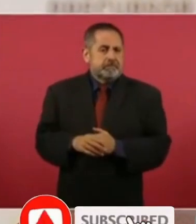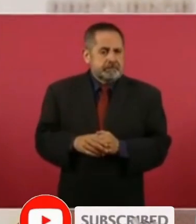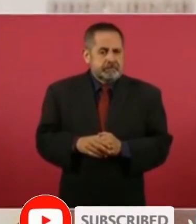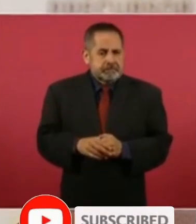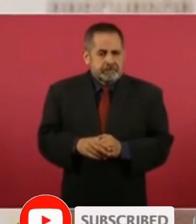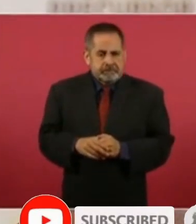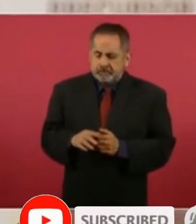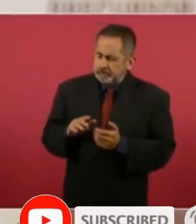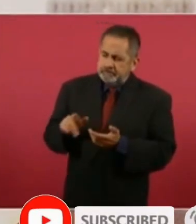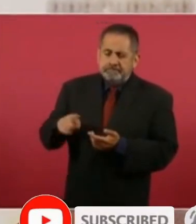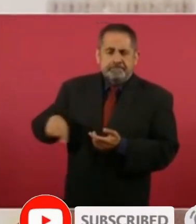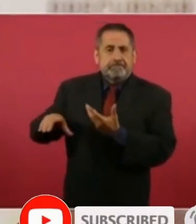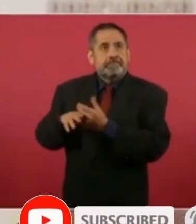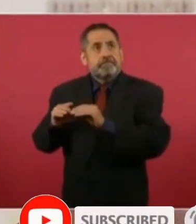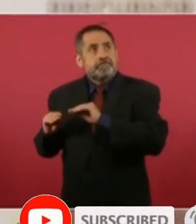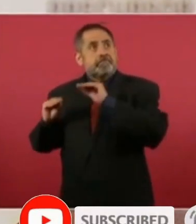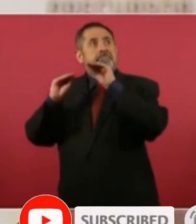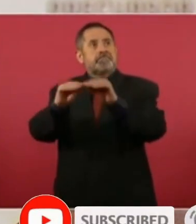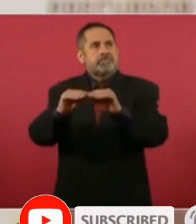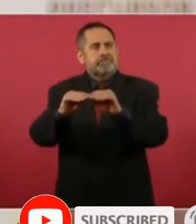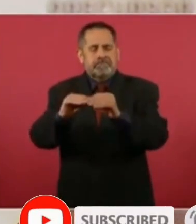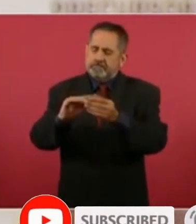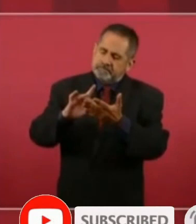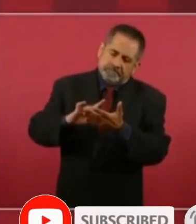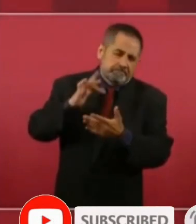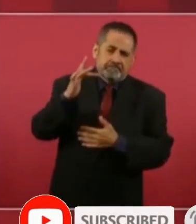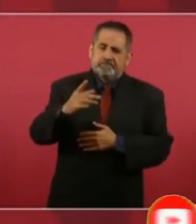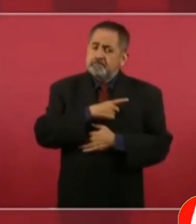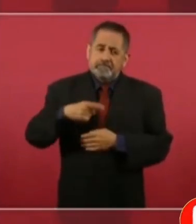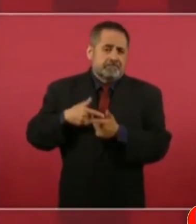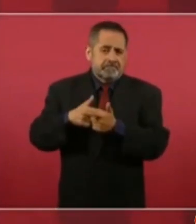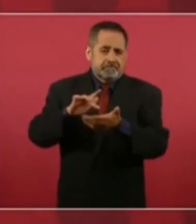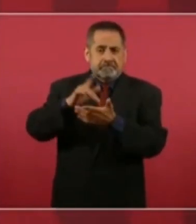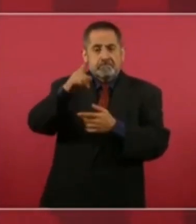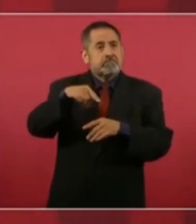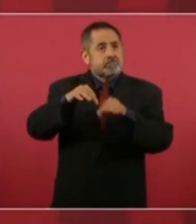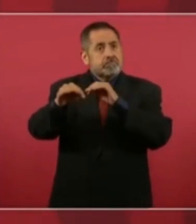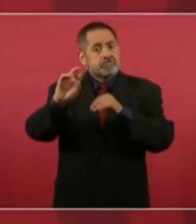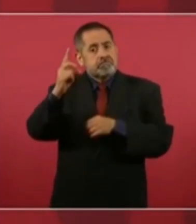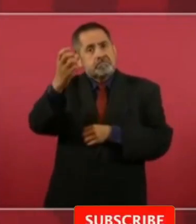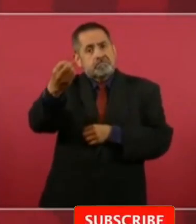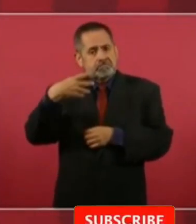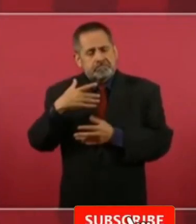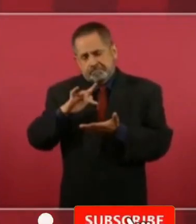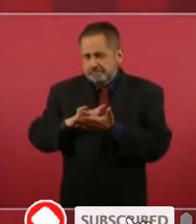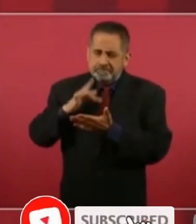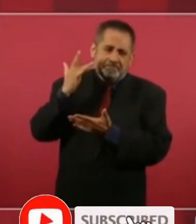seguirles agradeciendo. Eso es lo menos que podemos hacer por ellos.